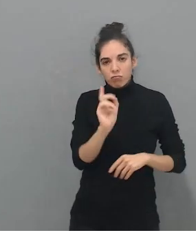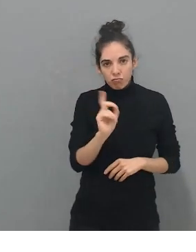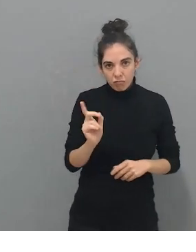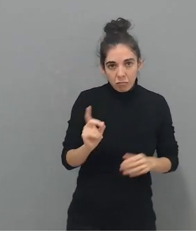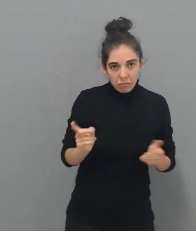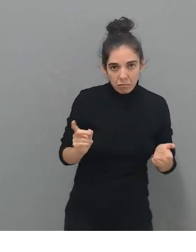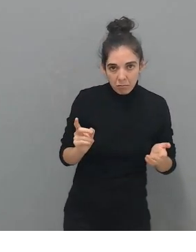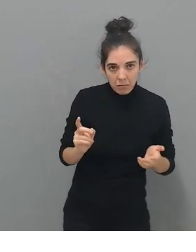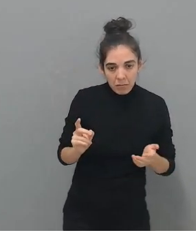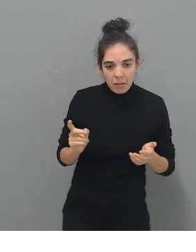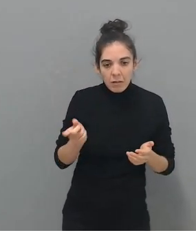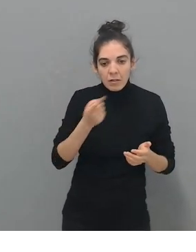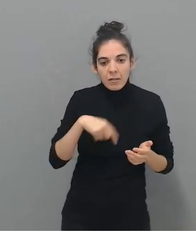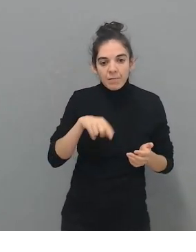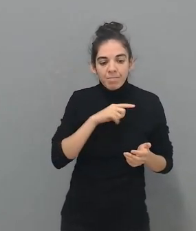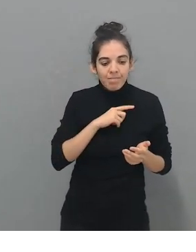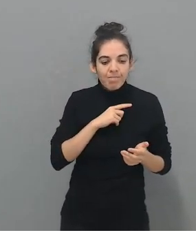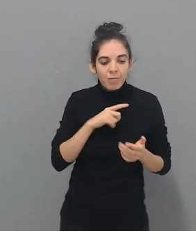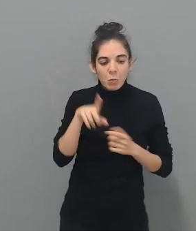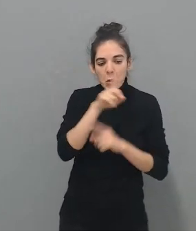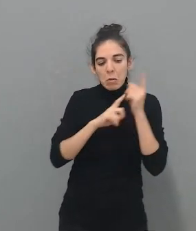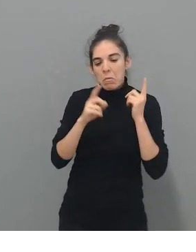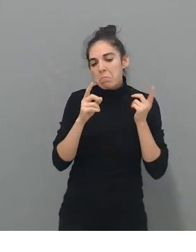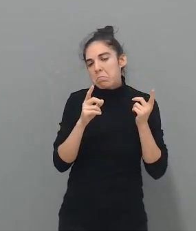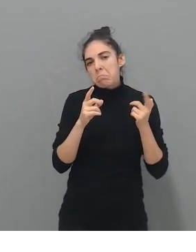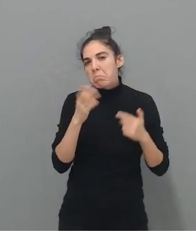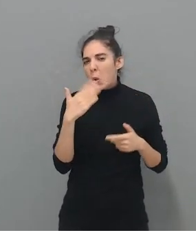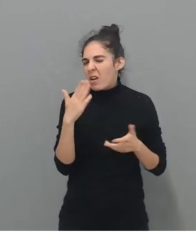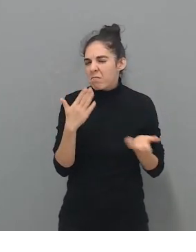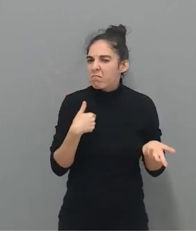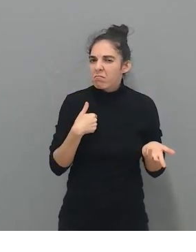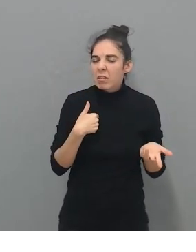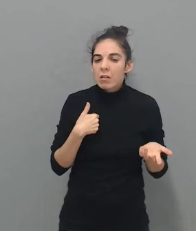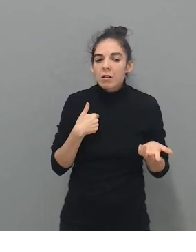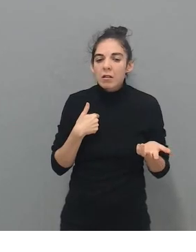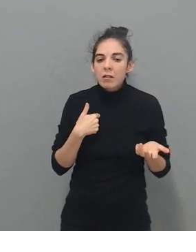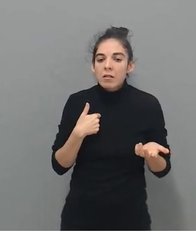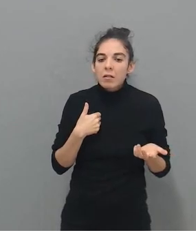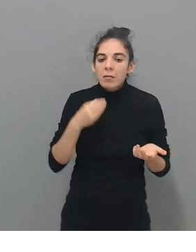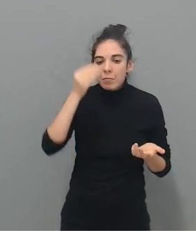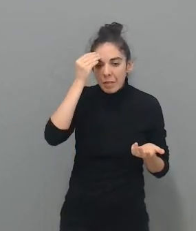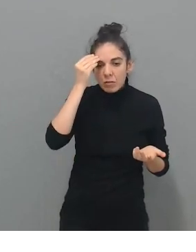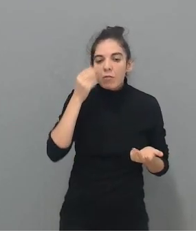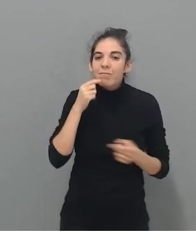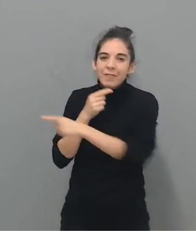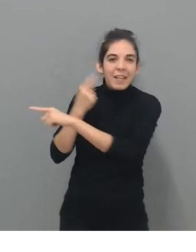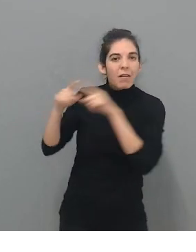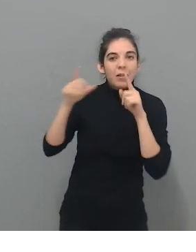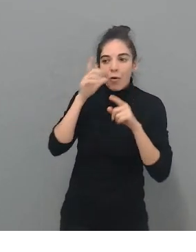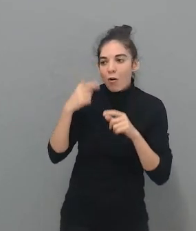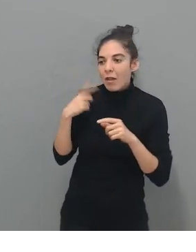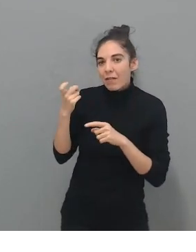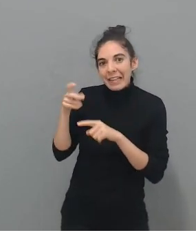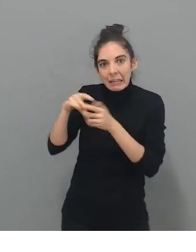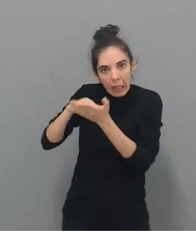Nosotros no vemos ese… ese problema no lo veo yo tanto como el tener que conseguir, a lo mejor unos medios técnicos, unas gafas, hacer